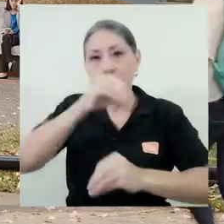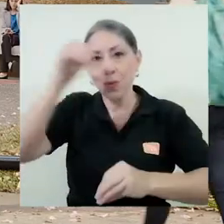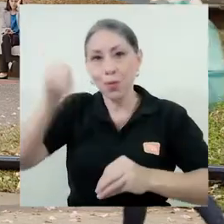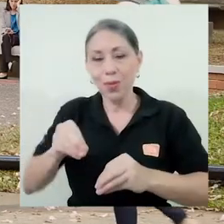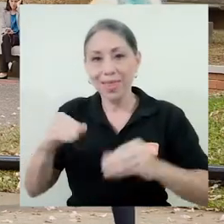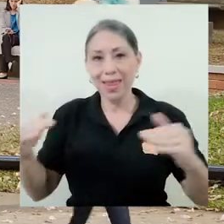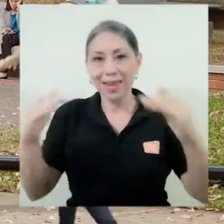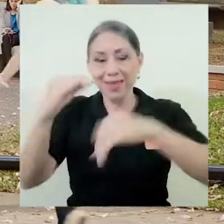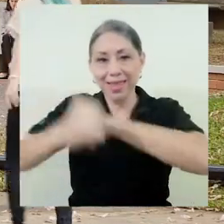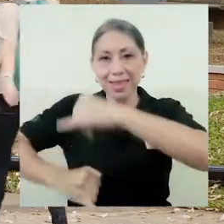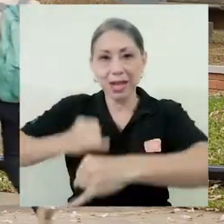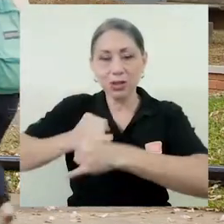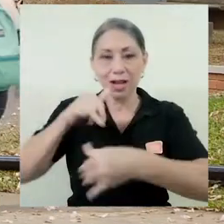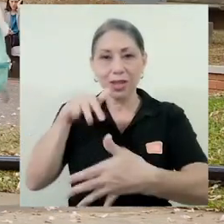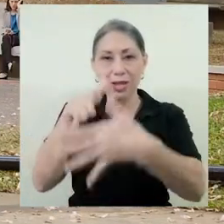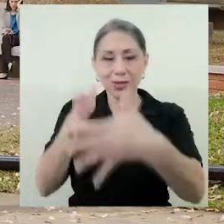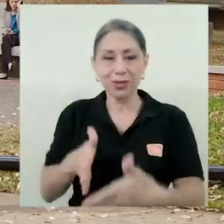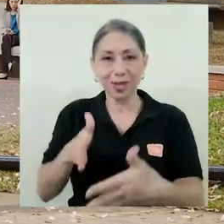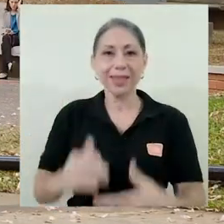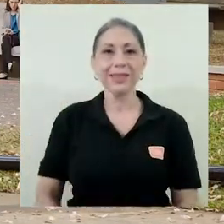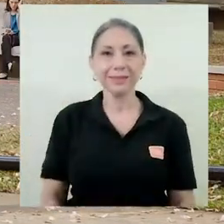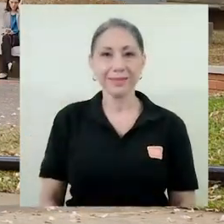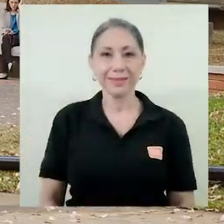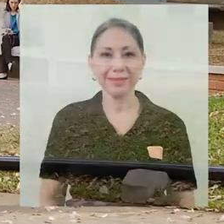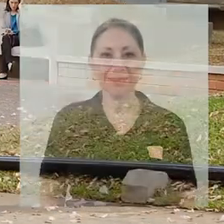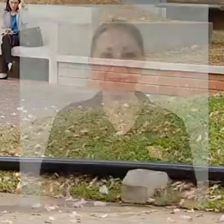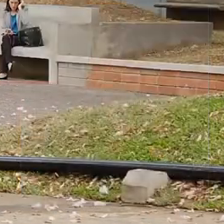internacionalización de los estudiantes.